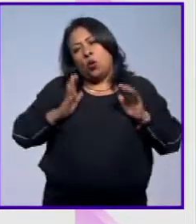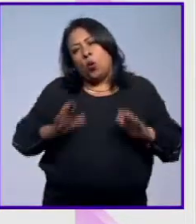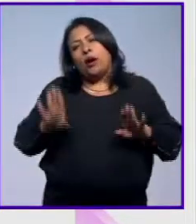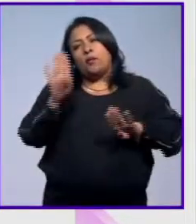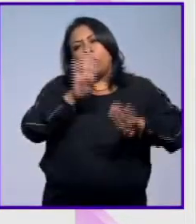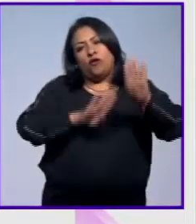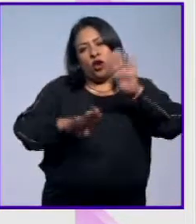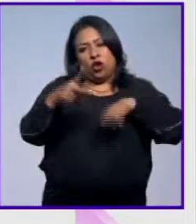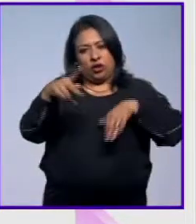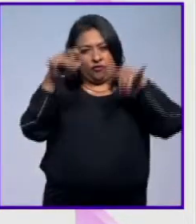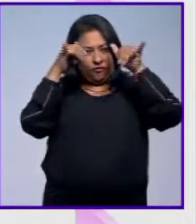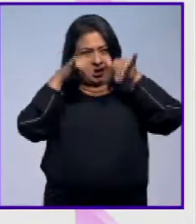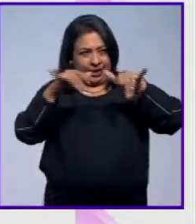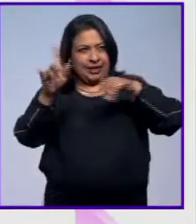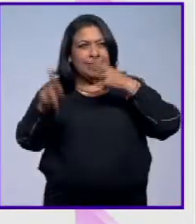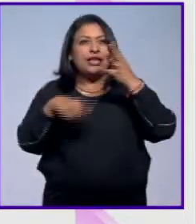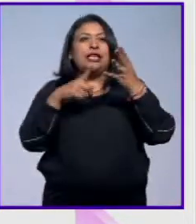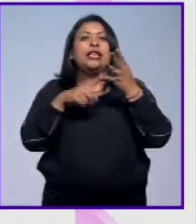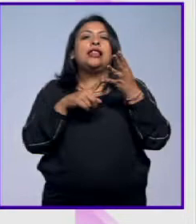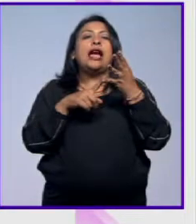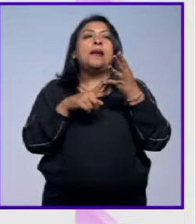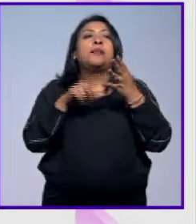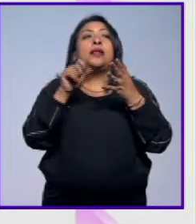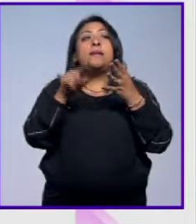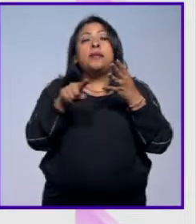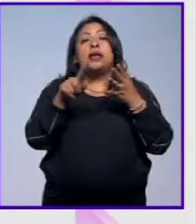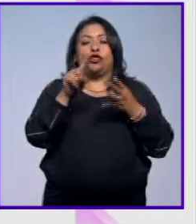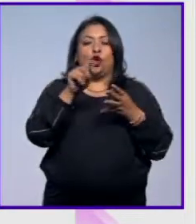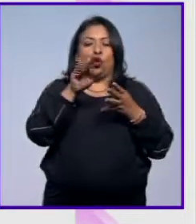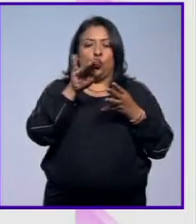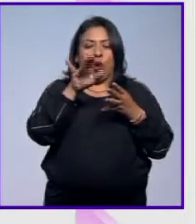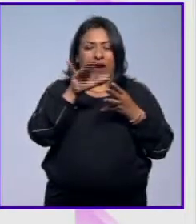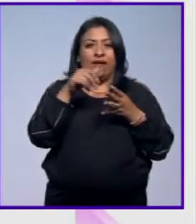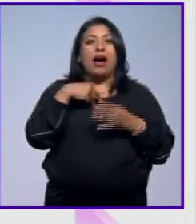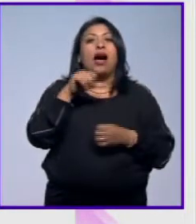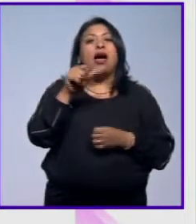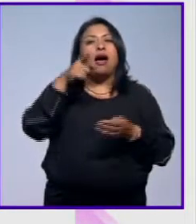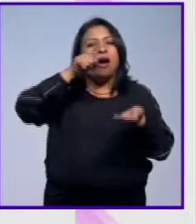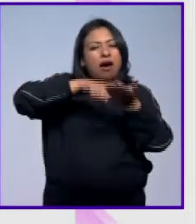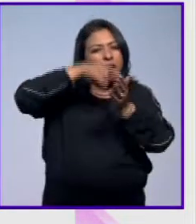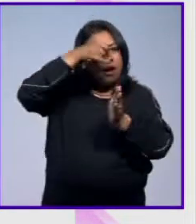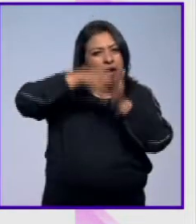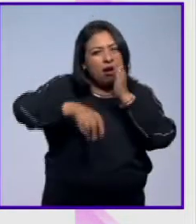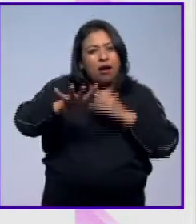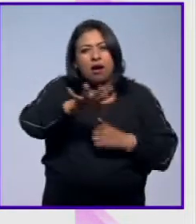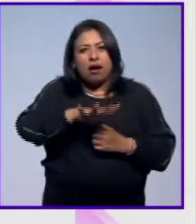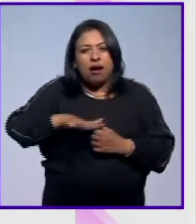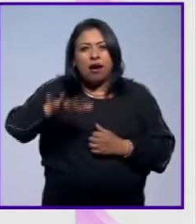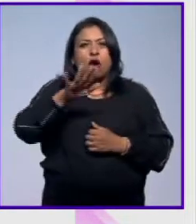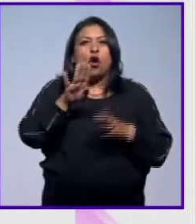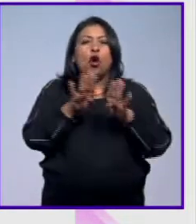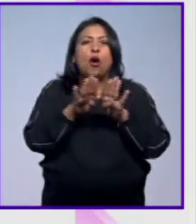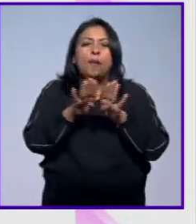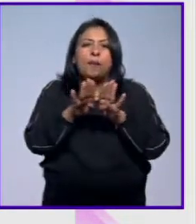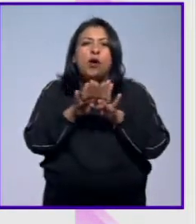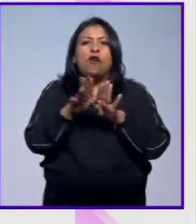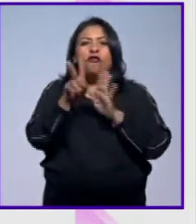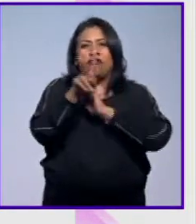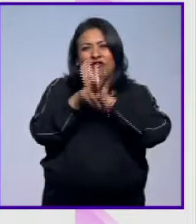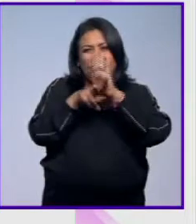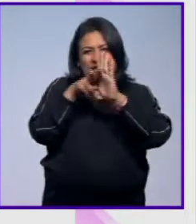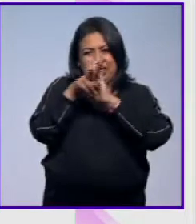biológicas de la vaquita, un poco de la totoaba, nos vamos adentrando a una zona en donde te vamos a través de un